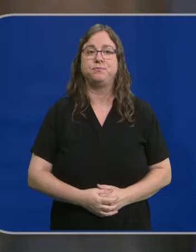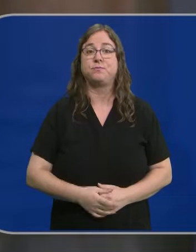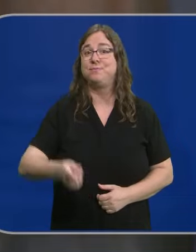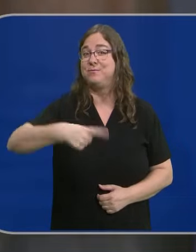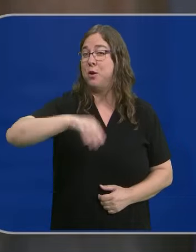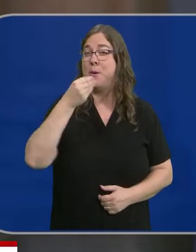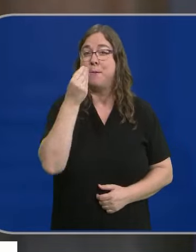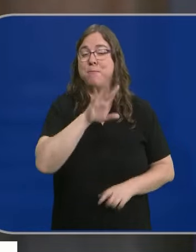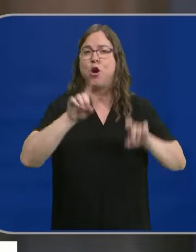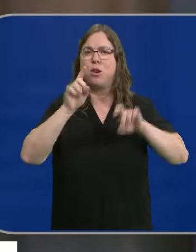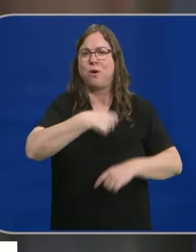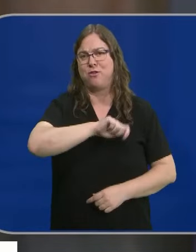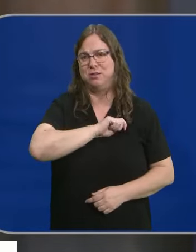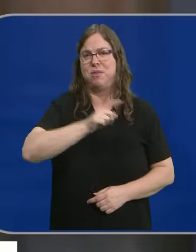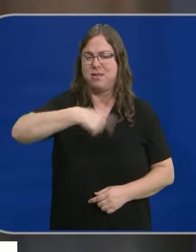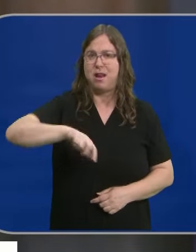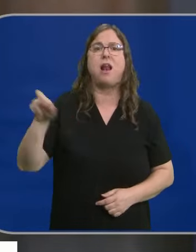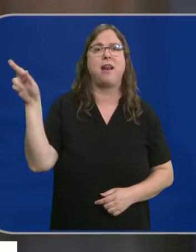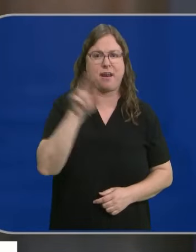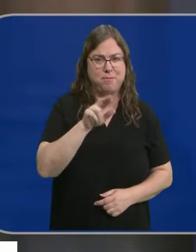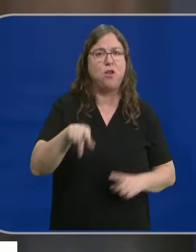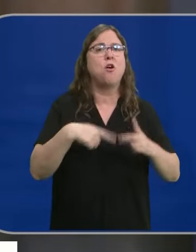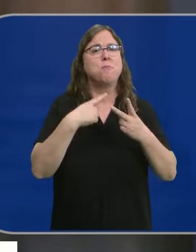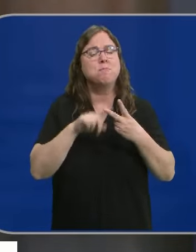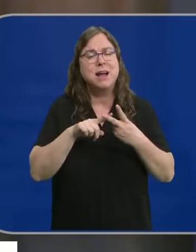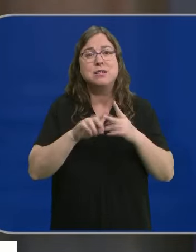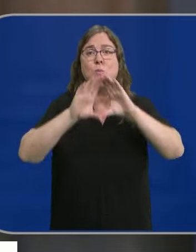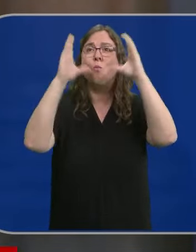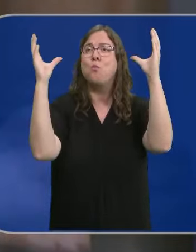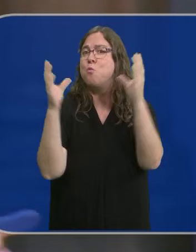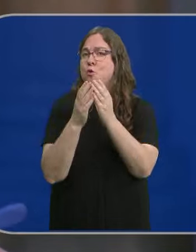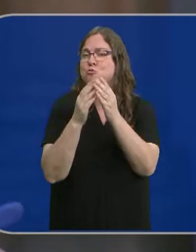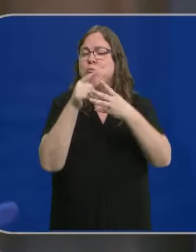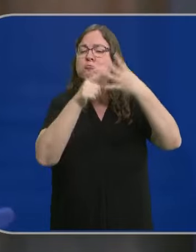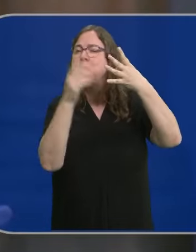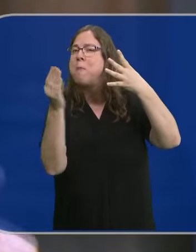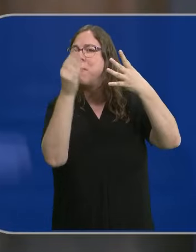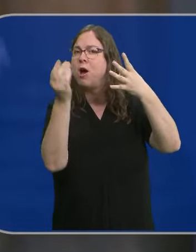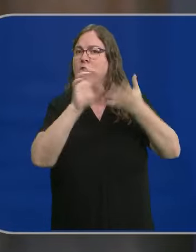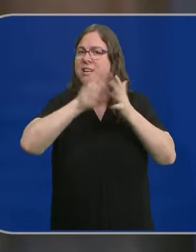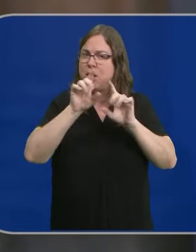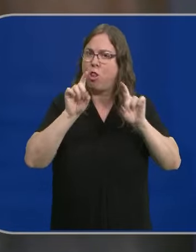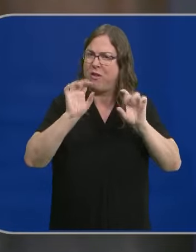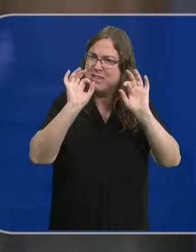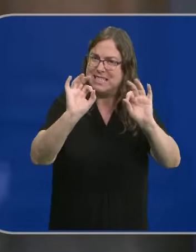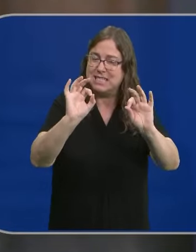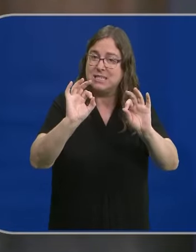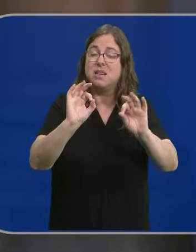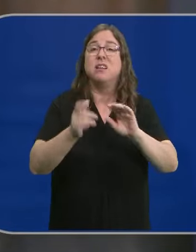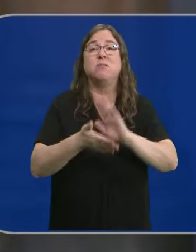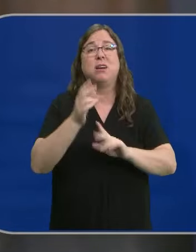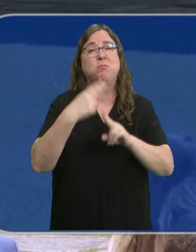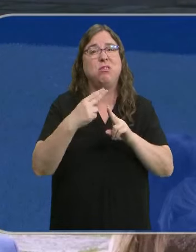Tenemos la mejor educación de España, y lo vuelvo a repetir, y una de las mejores del mundo. Y somos una alternativa a esas políticas de